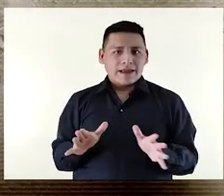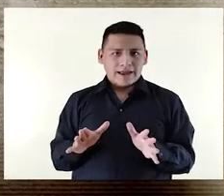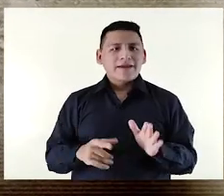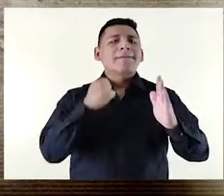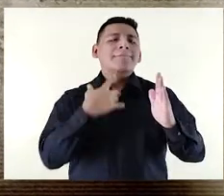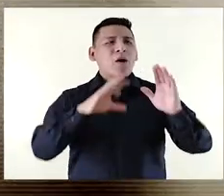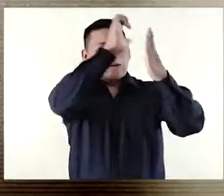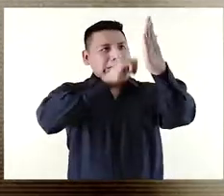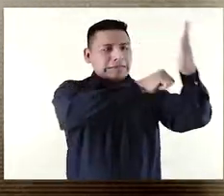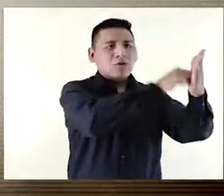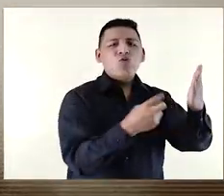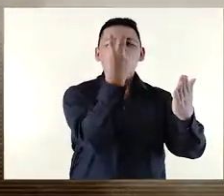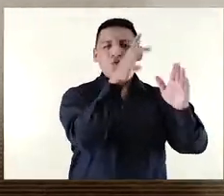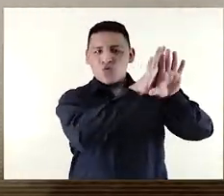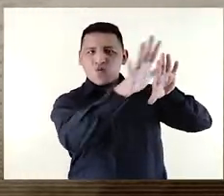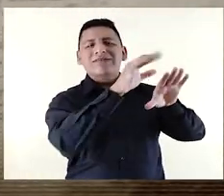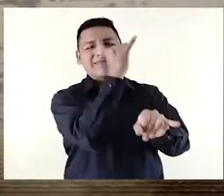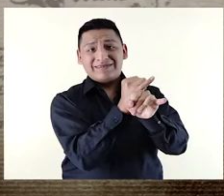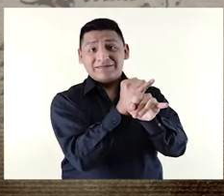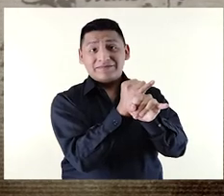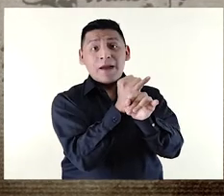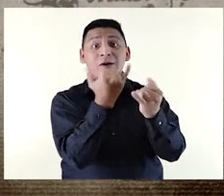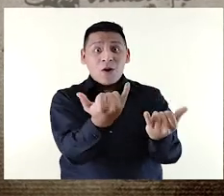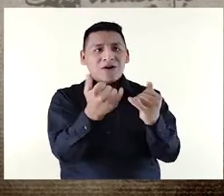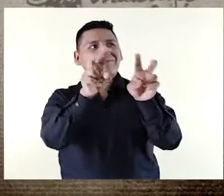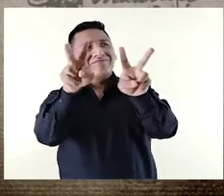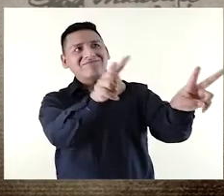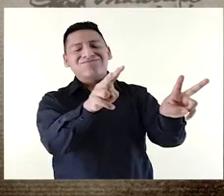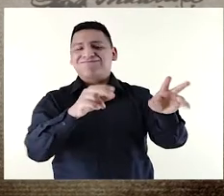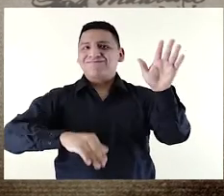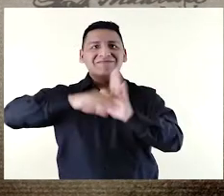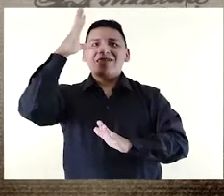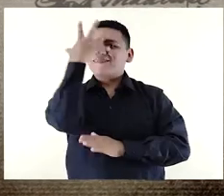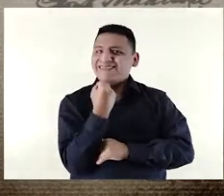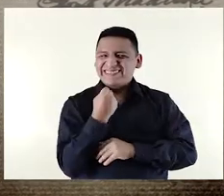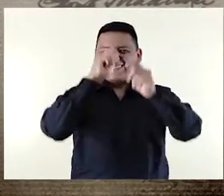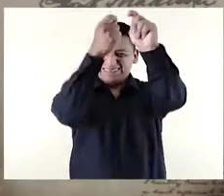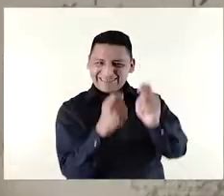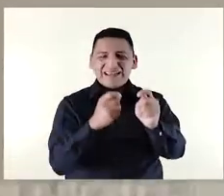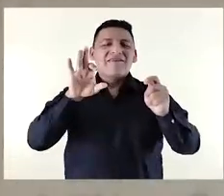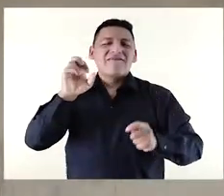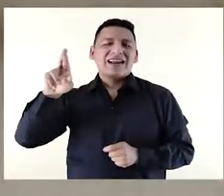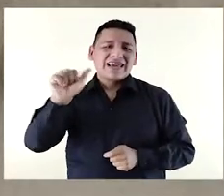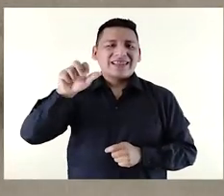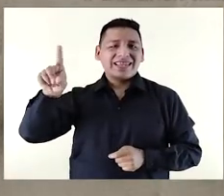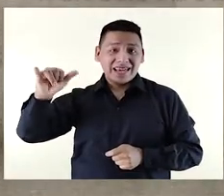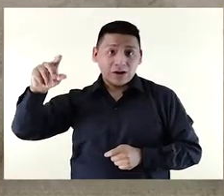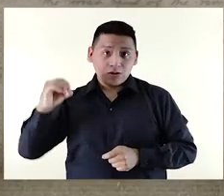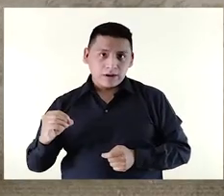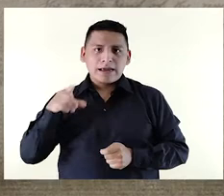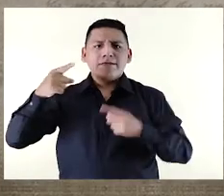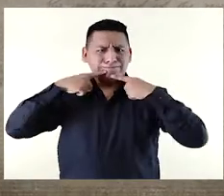Bancay derribó todo un lado de la iglesia. Felizmente podemos ver una de las obras más hermosas de Fray Diego Moroto,